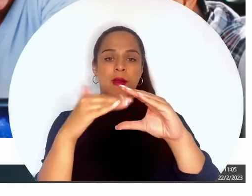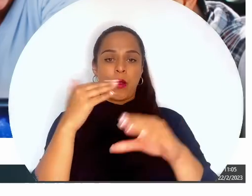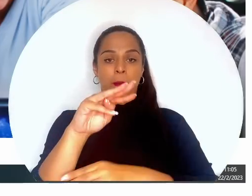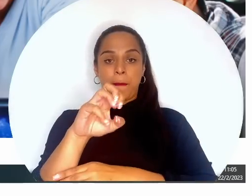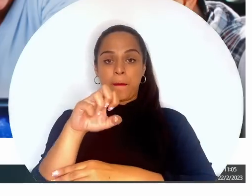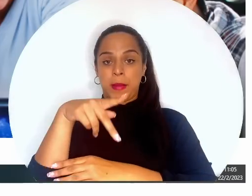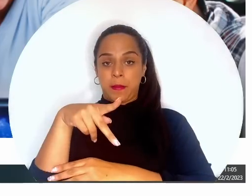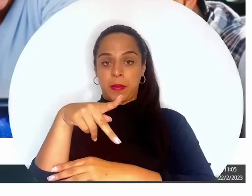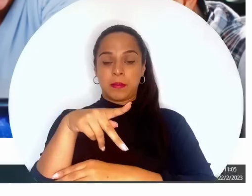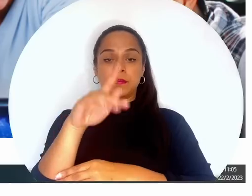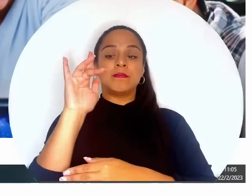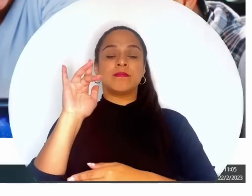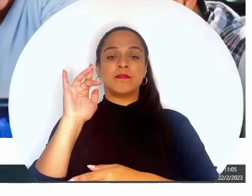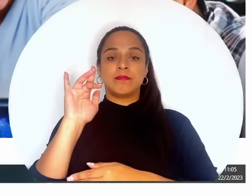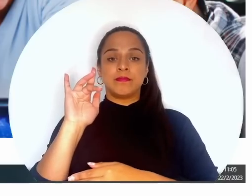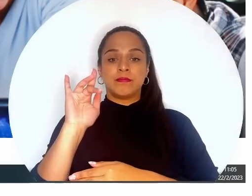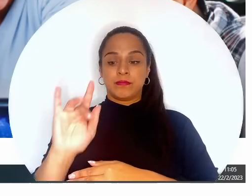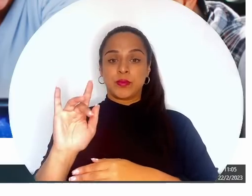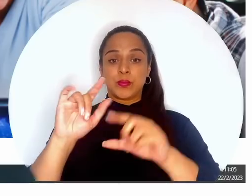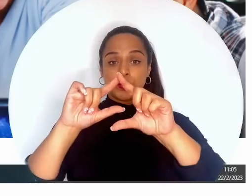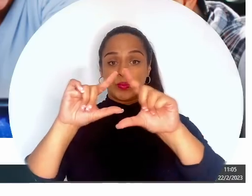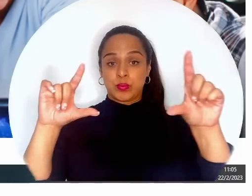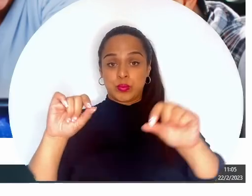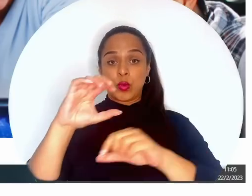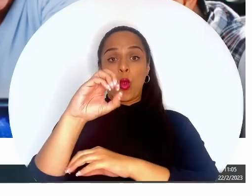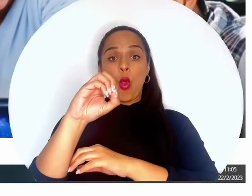Vamos a darle un clic en la parte donde dice Office.